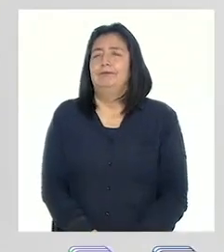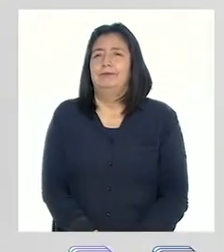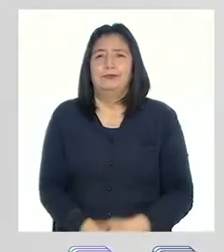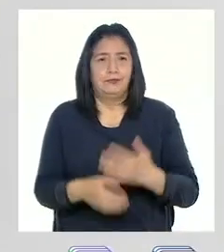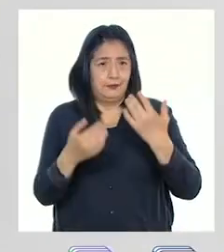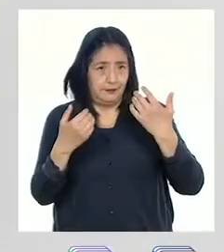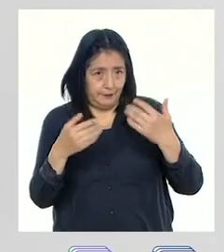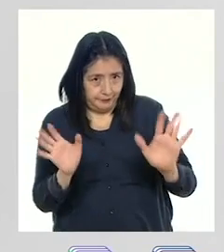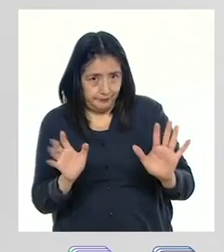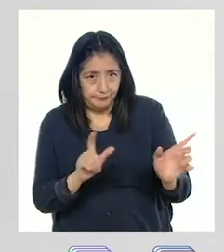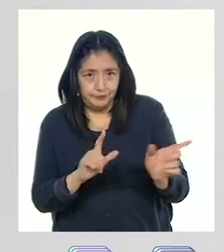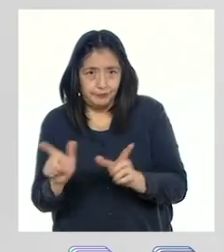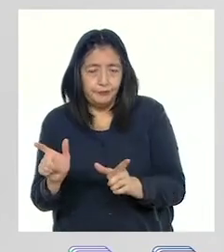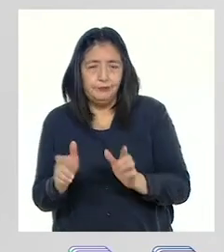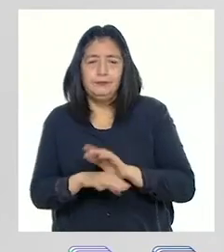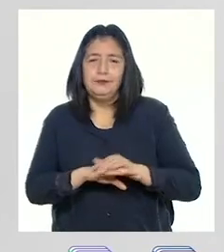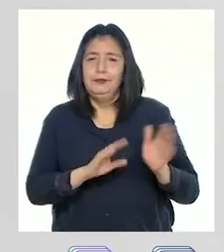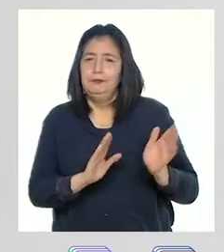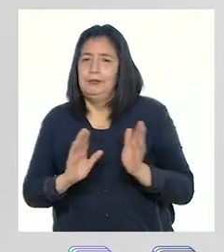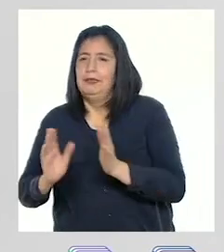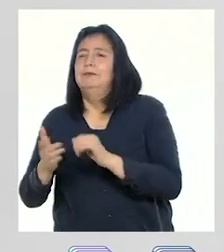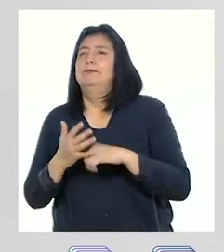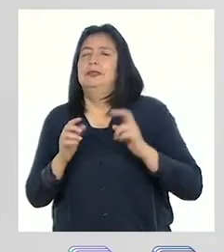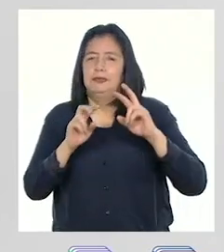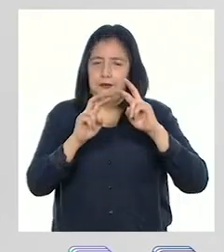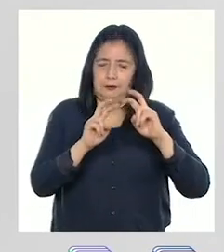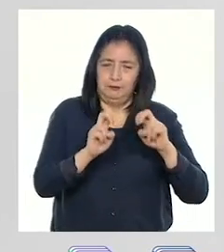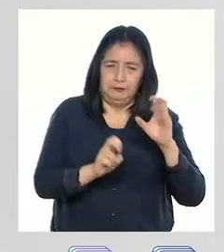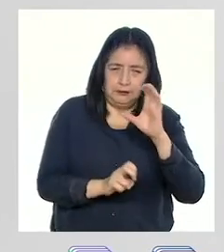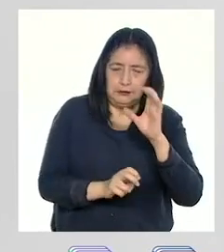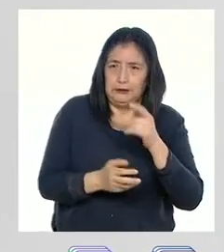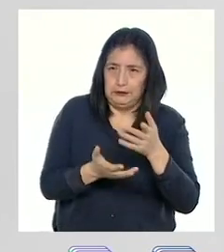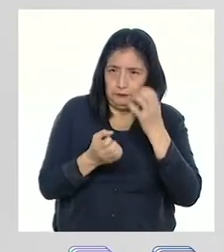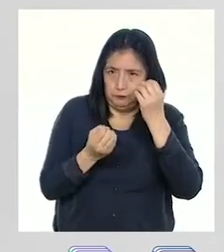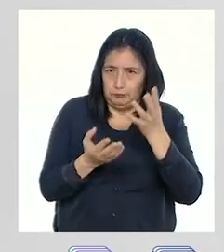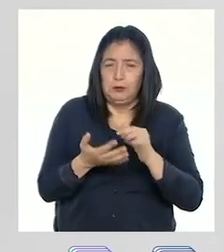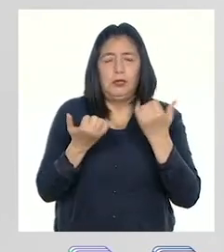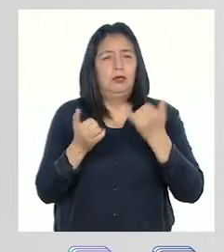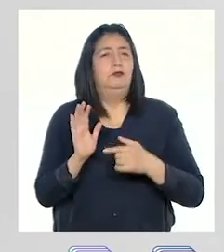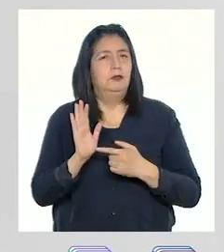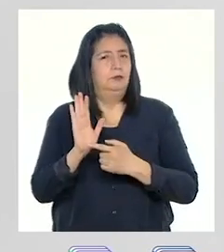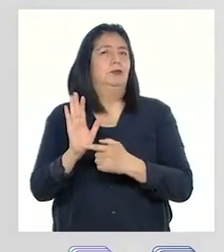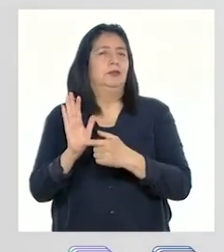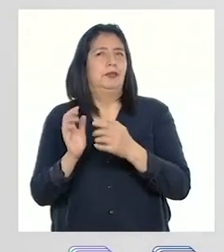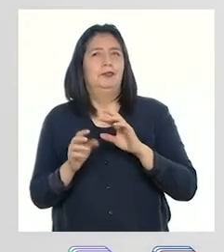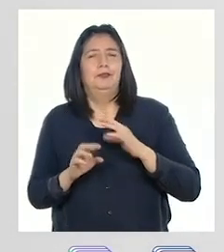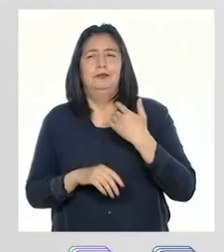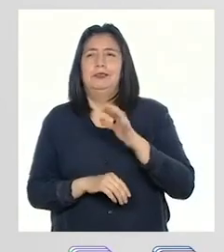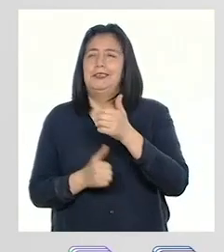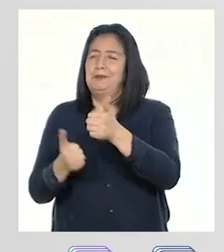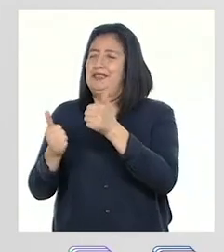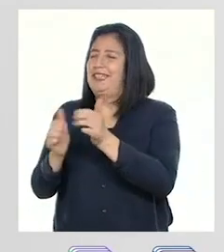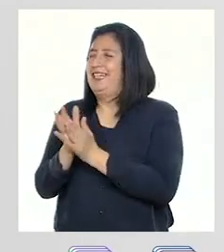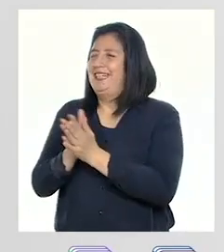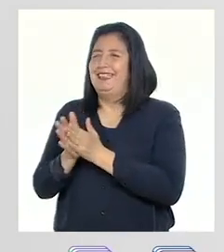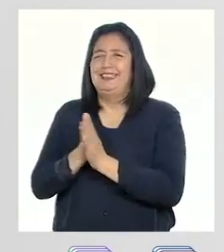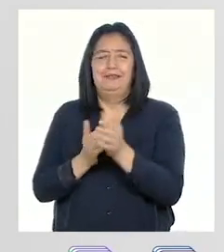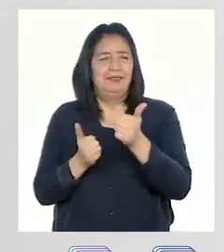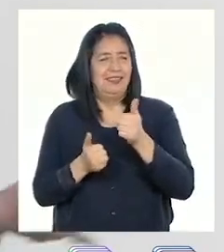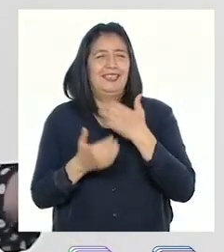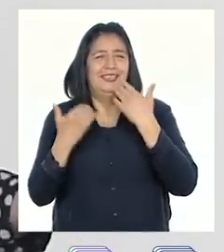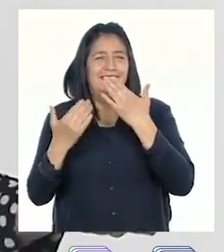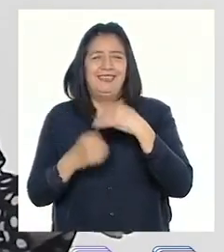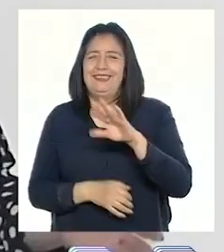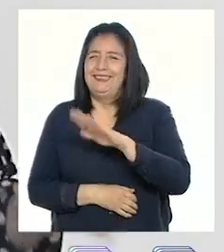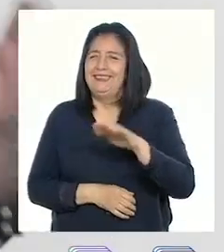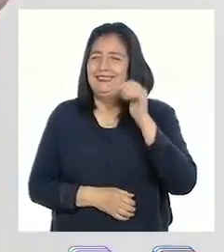Ya tenemos listo el plan de investigación. Ahora toca presentar lo investigado. ¡Yay! Muy bien,